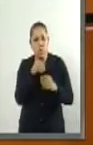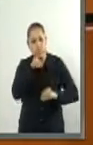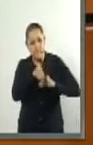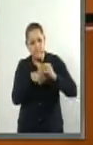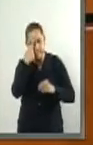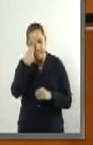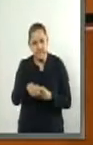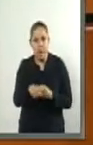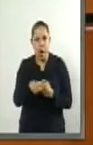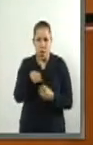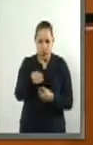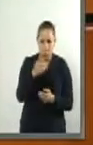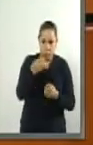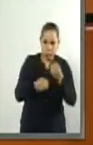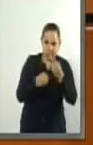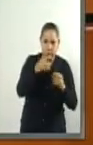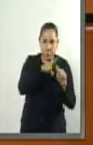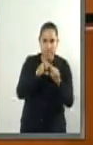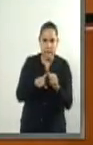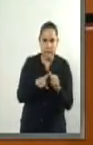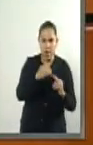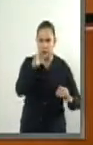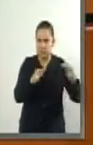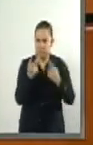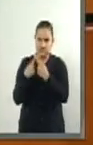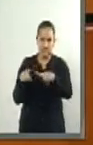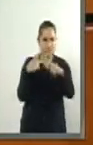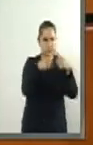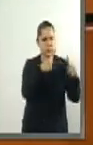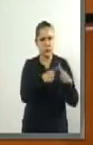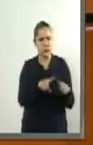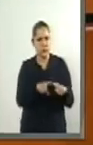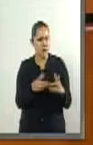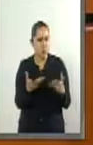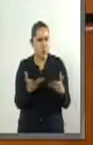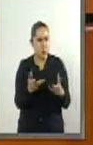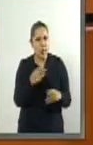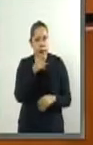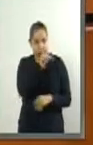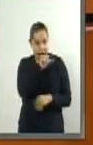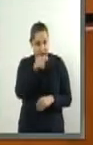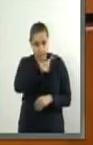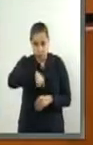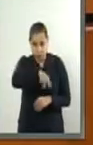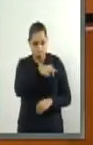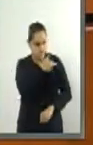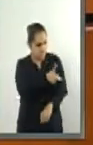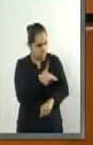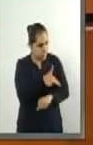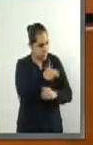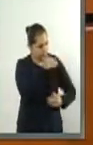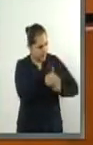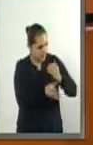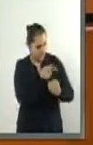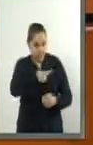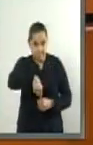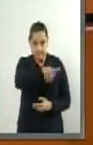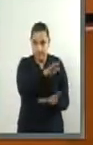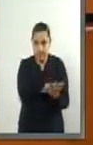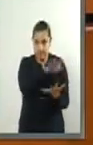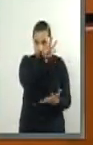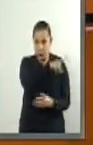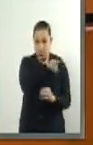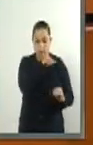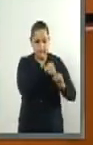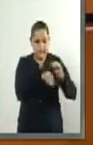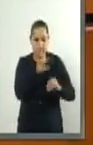mexicano en la mayoría de las legislaciones procesales los principios éticos no están expresamente consagrados